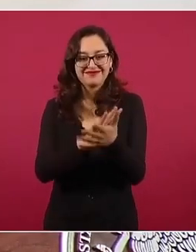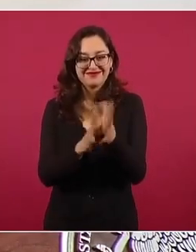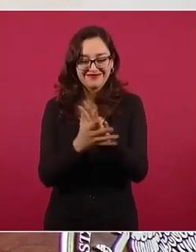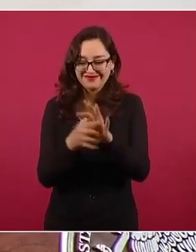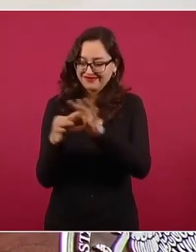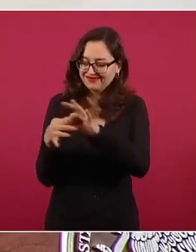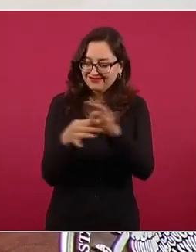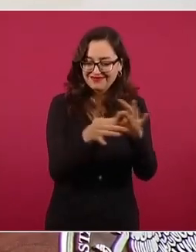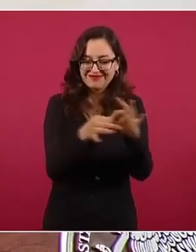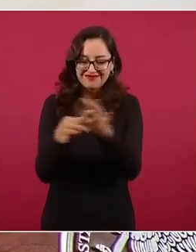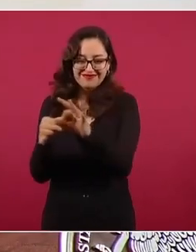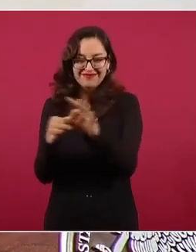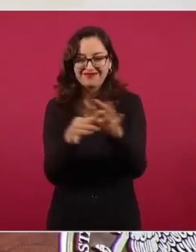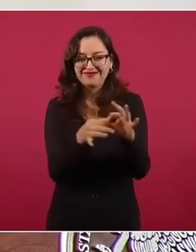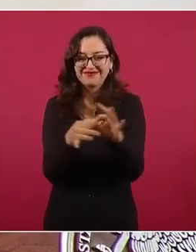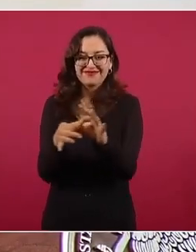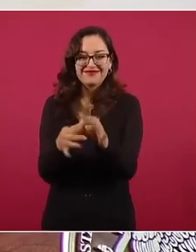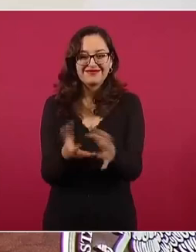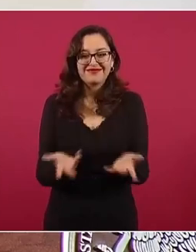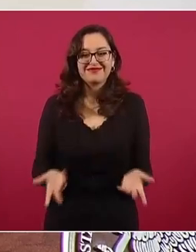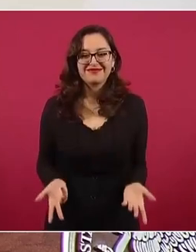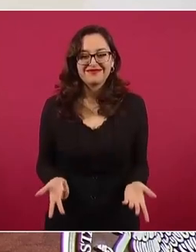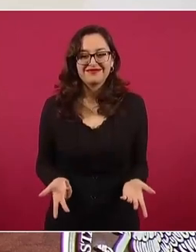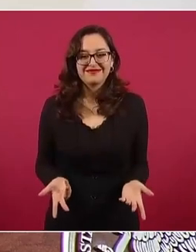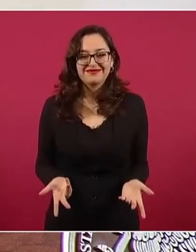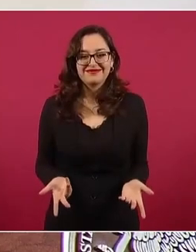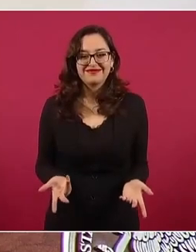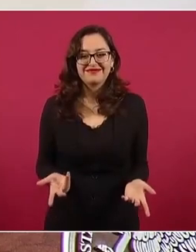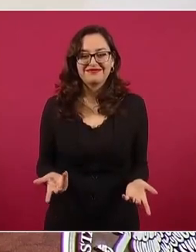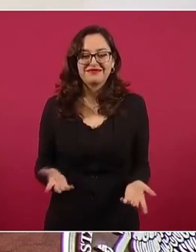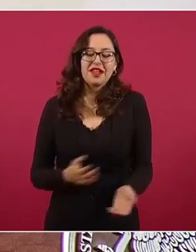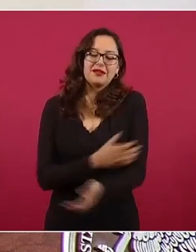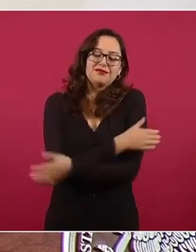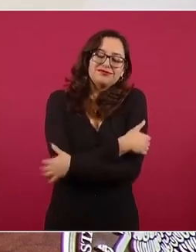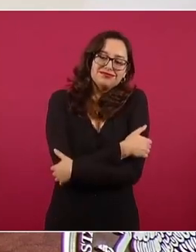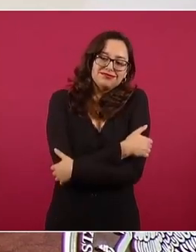como dirían en mi pueblo, amacollados.